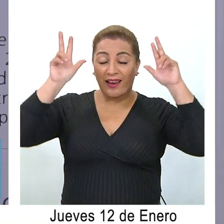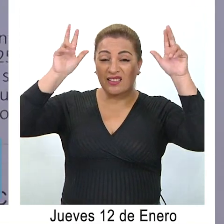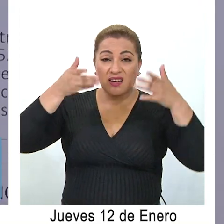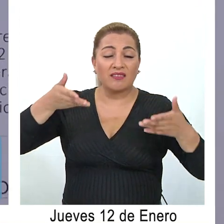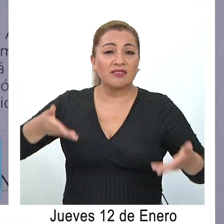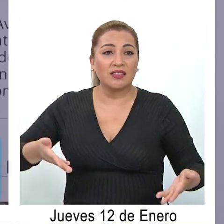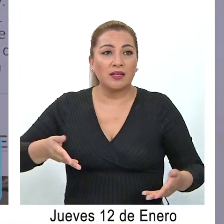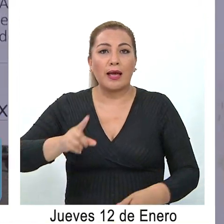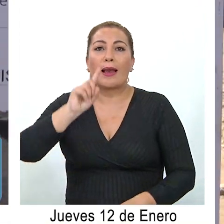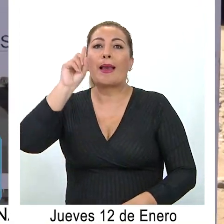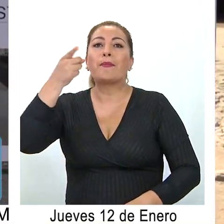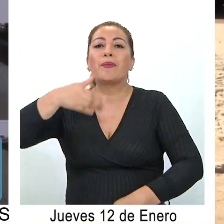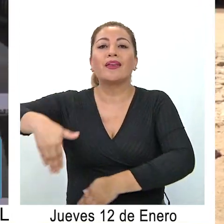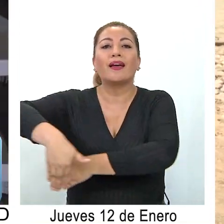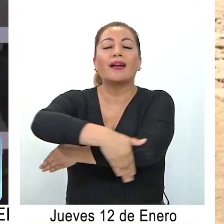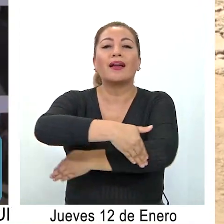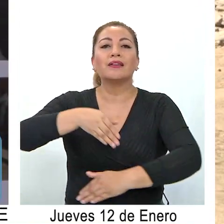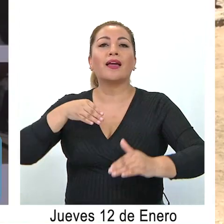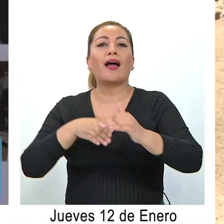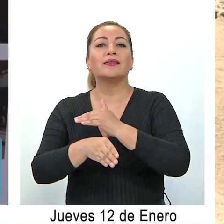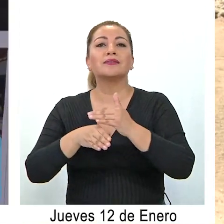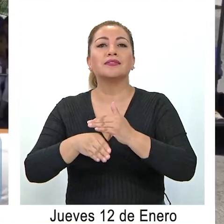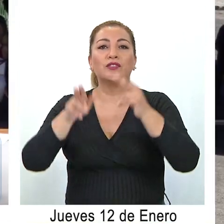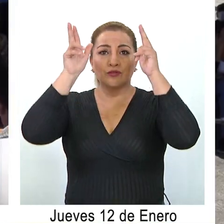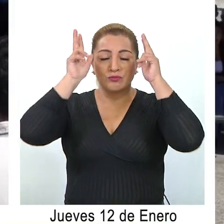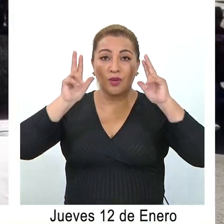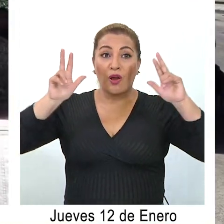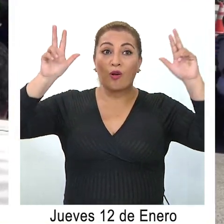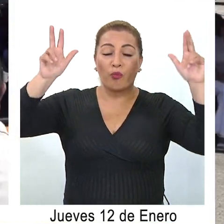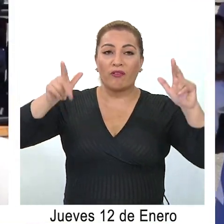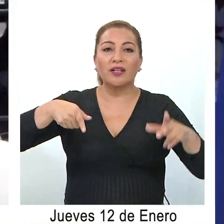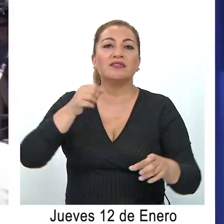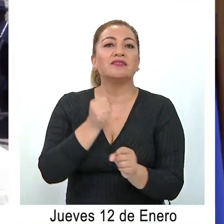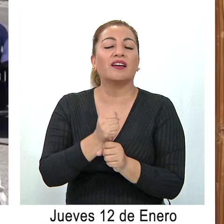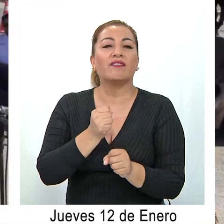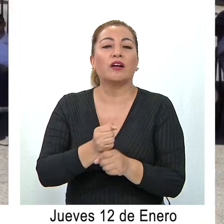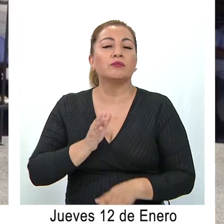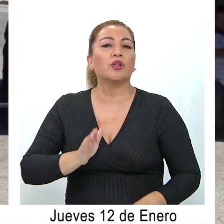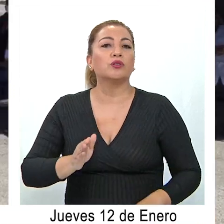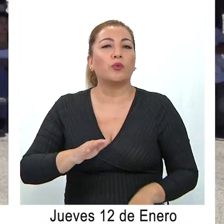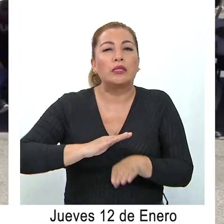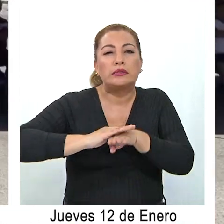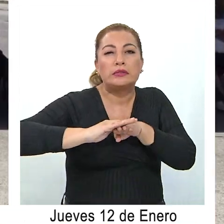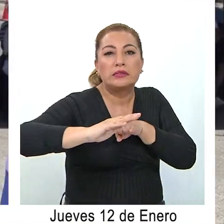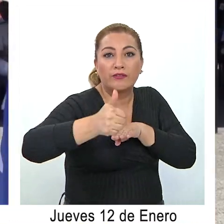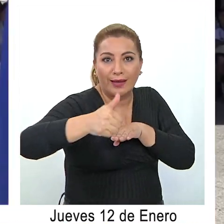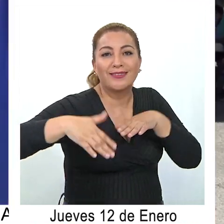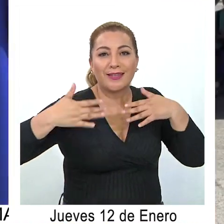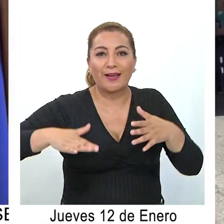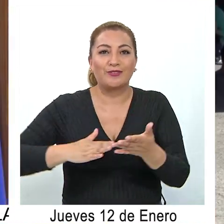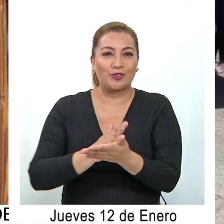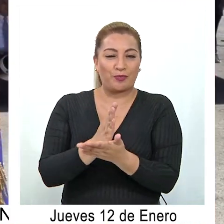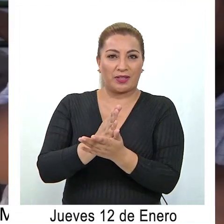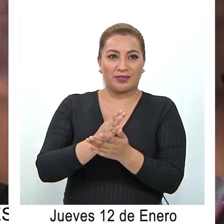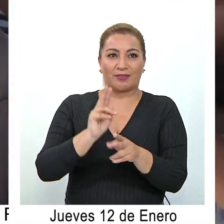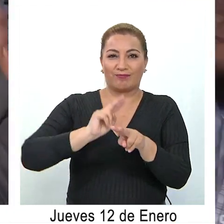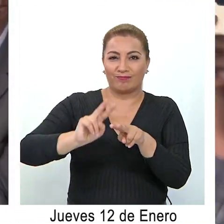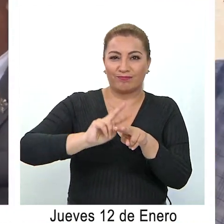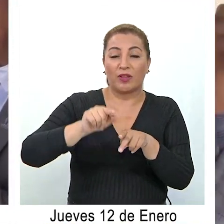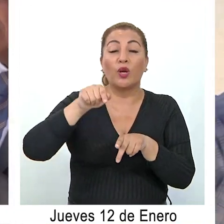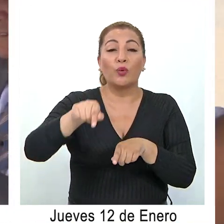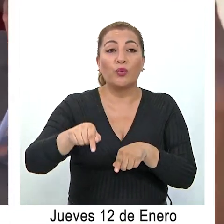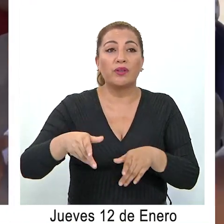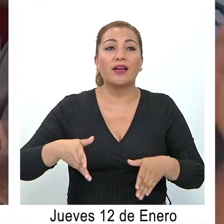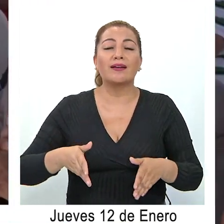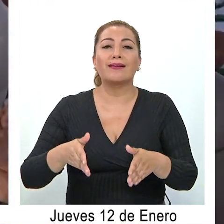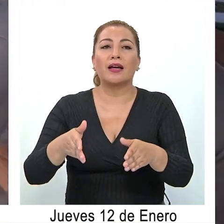Y es que es la principal vía de acceso al pueblo, por lo que las obras para Banderena de Buen Estado ya comenzaron. Una calle